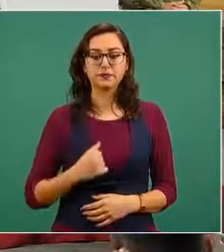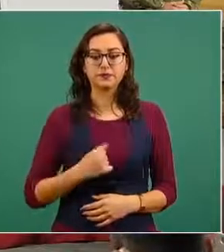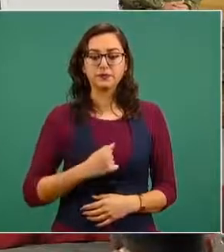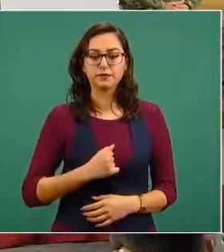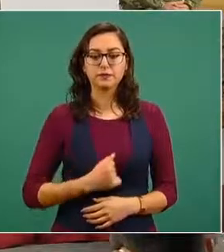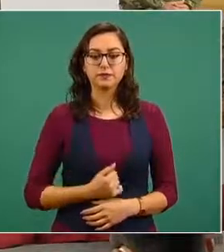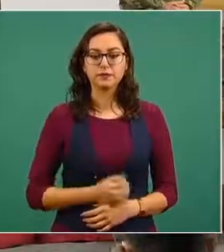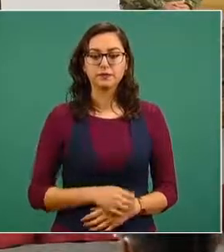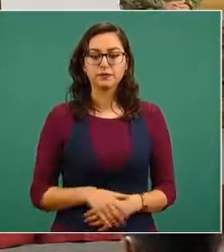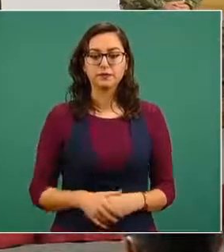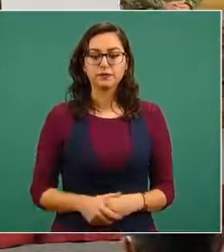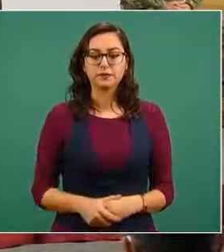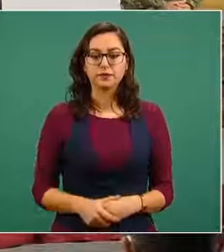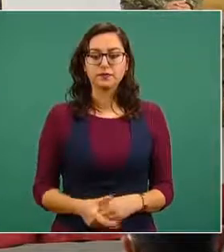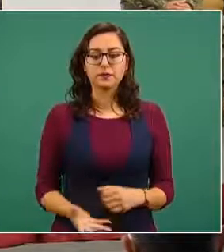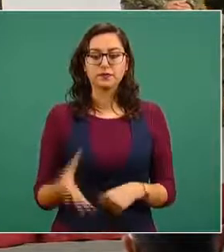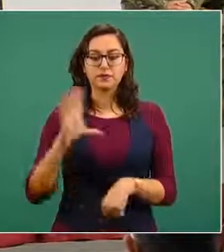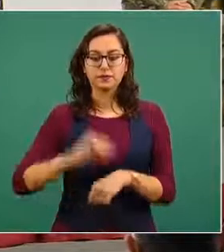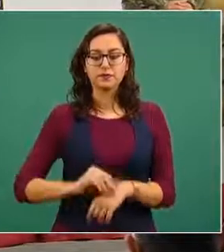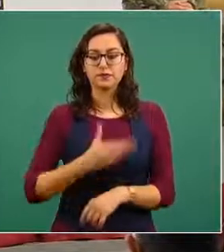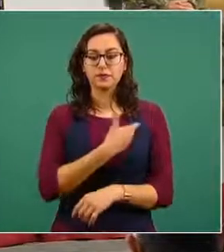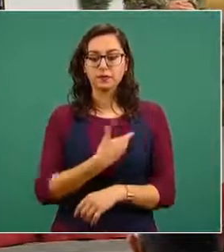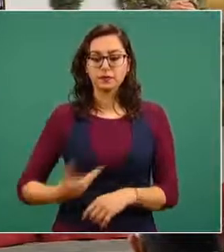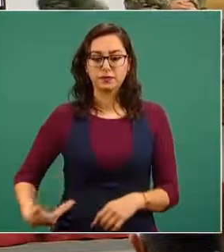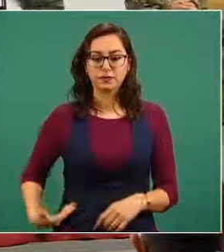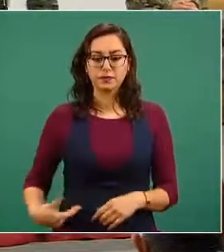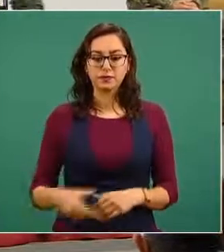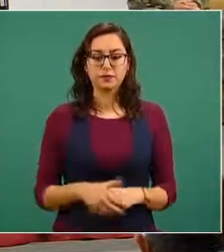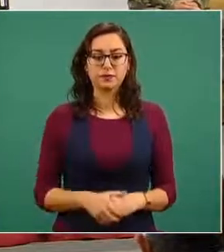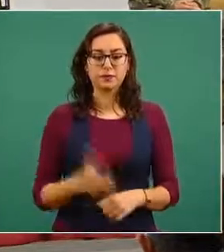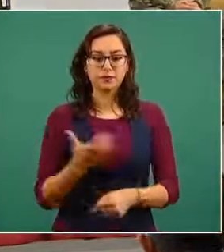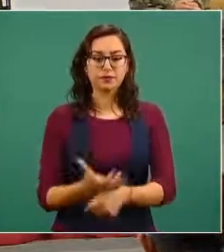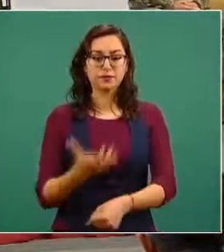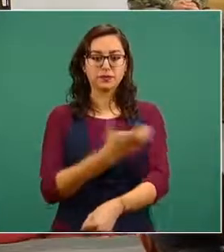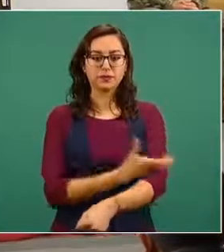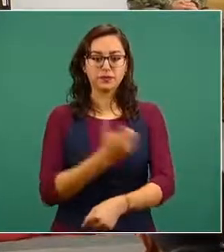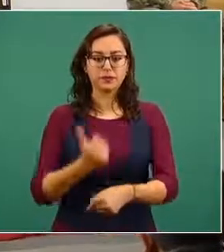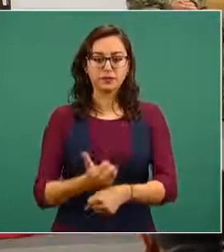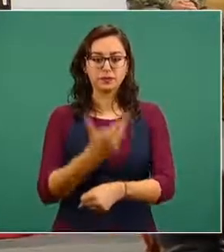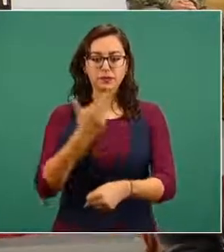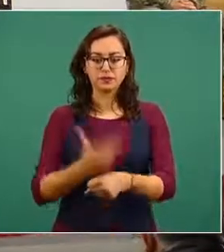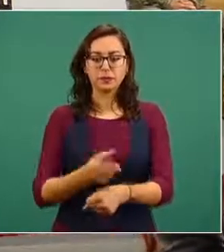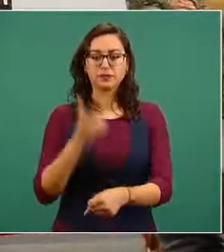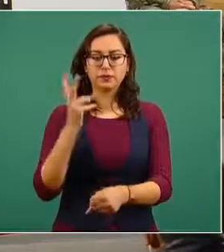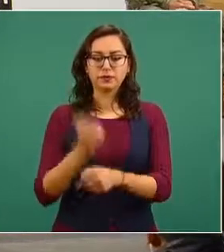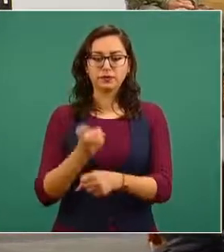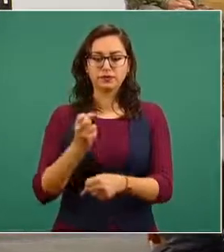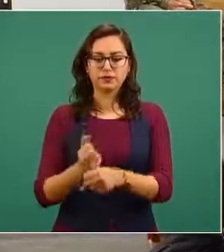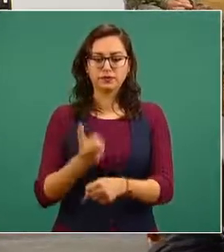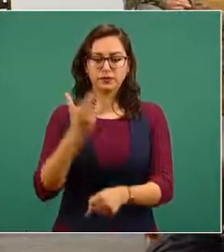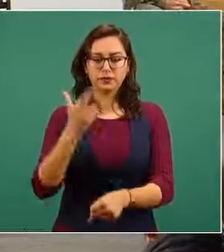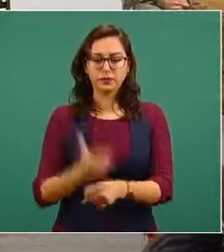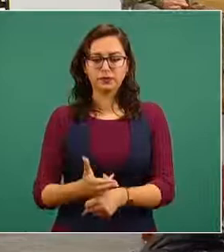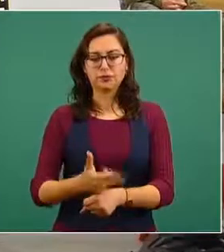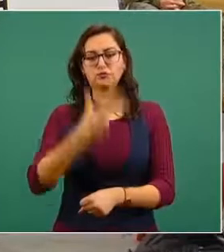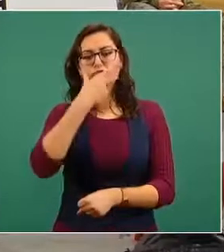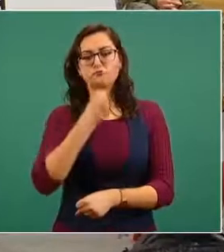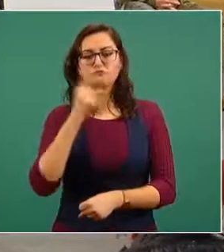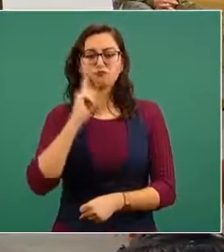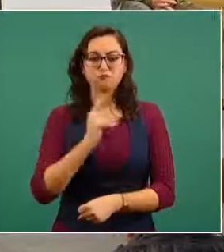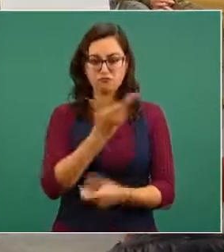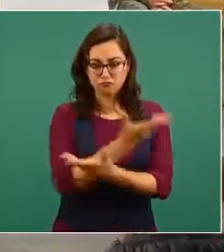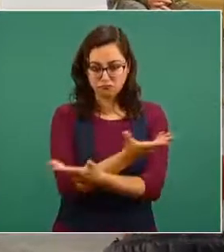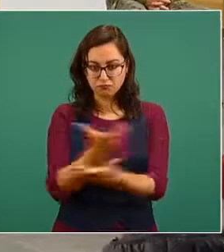Con su permiso, señor presidente, compañeros secretarios, compañeros subsecretarios, señores, señores, mucho gusto